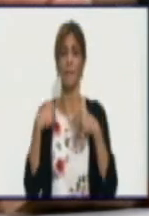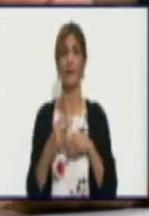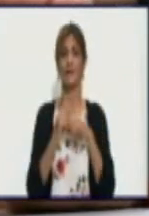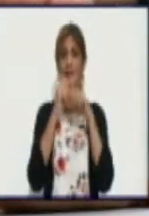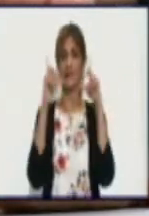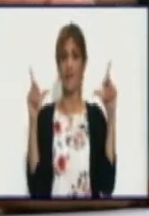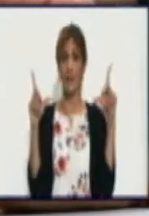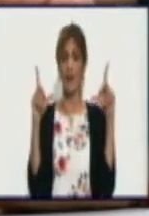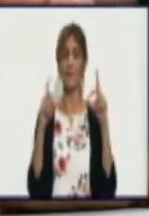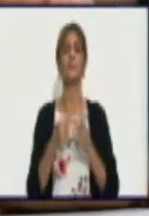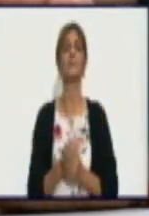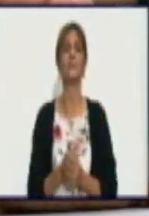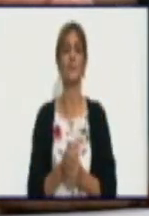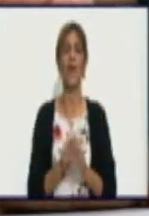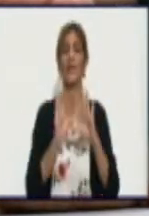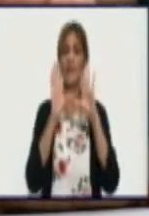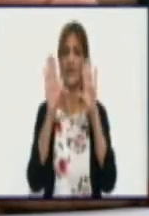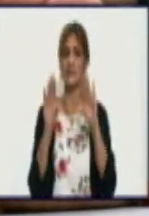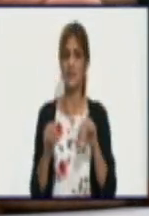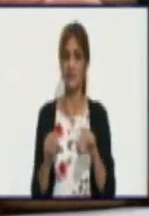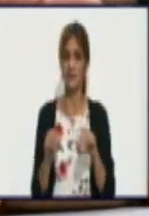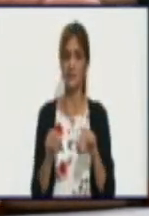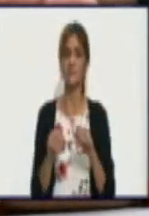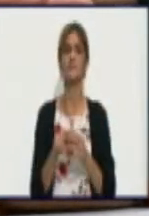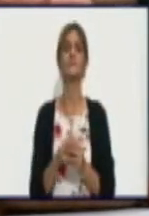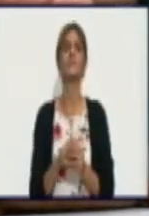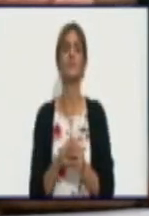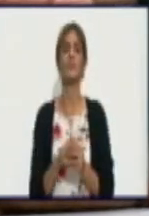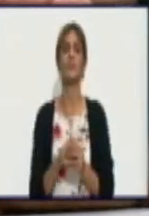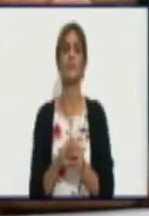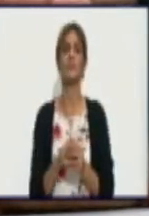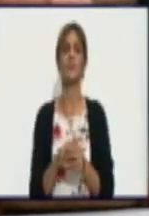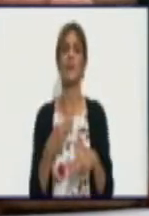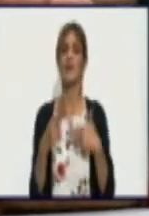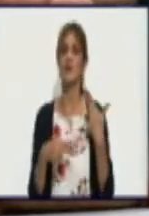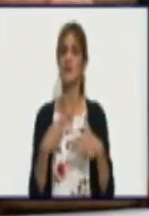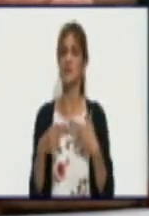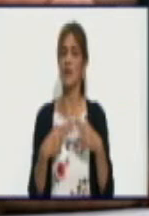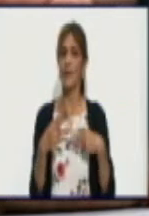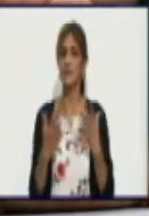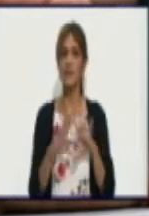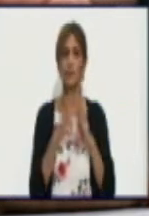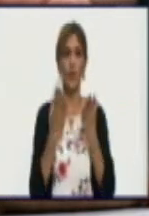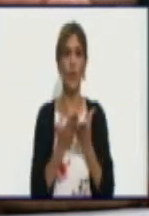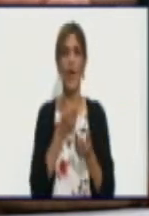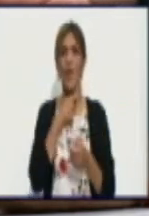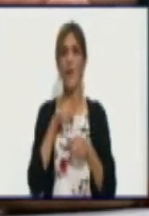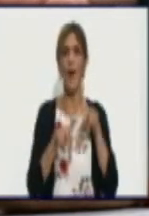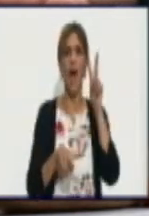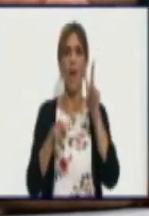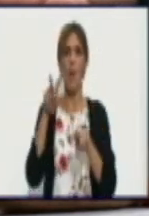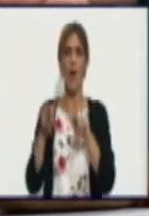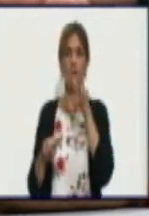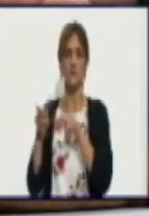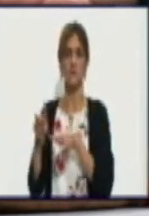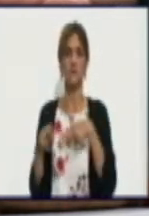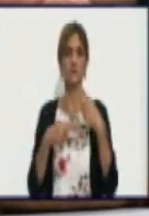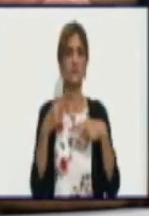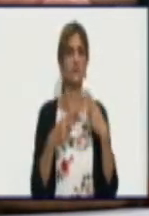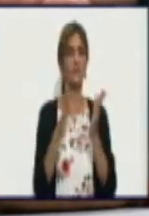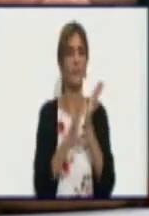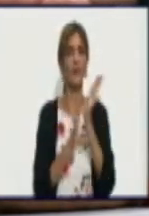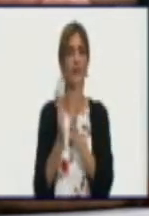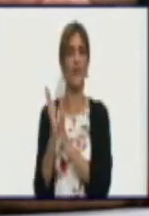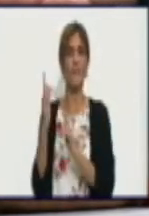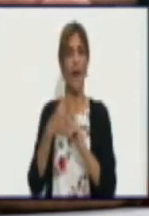que ya tenemos, se va a hacer retroactivamente. la evaluación que estamos haciendo ahora en el mes de mayo es todo aquellos